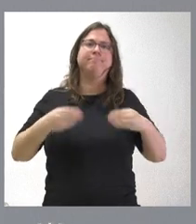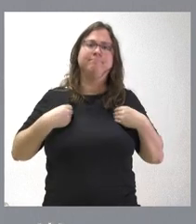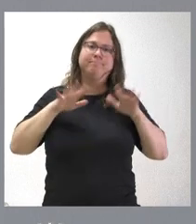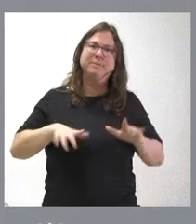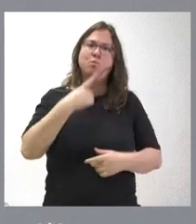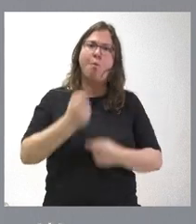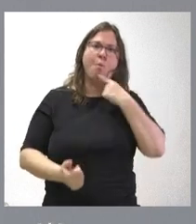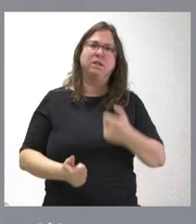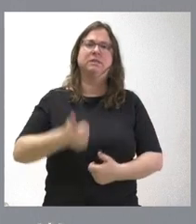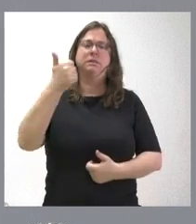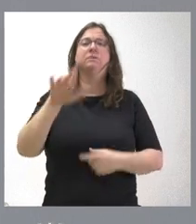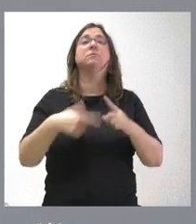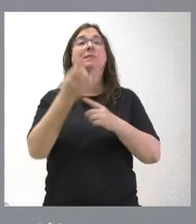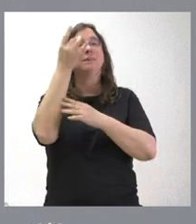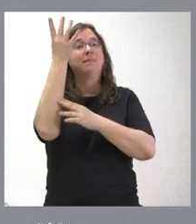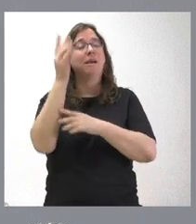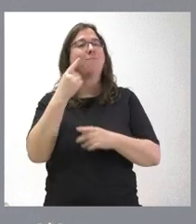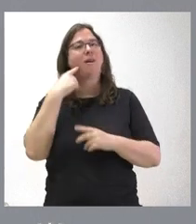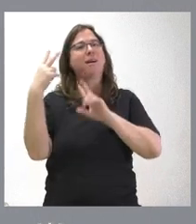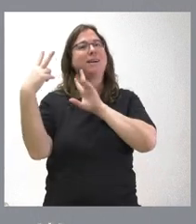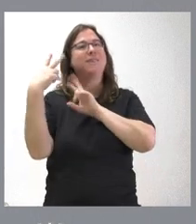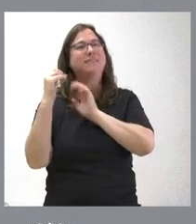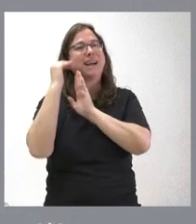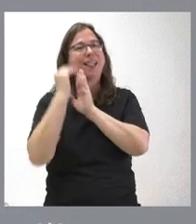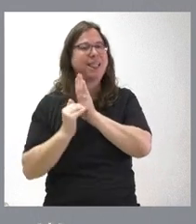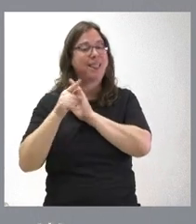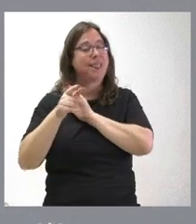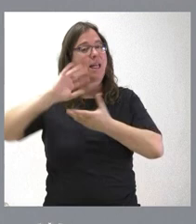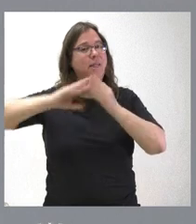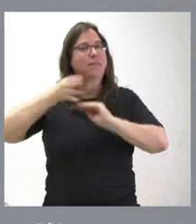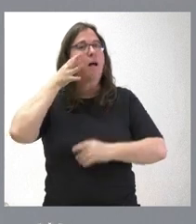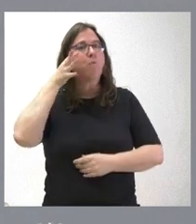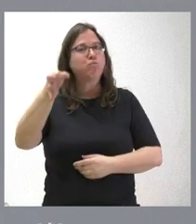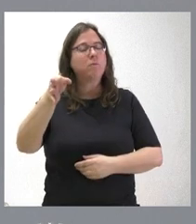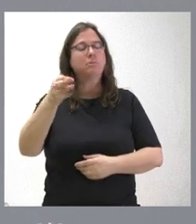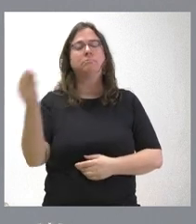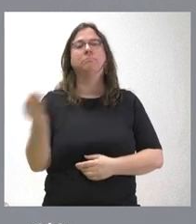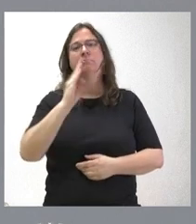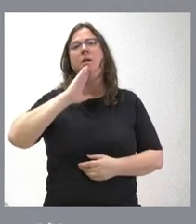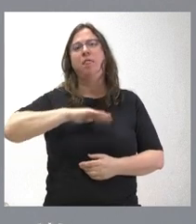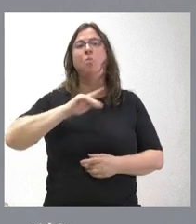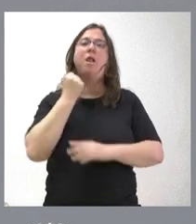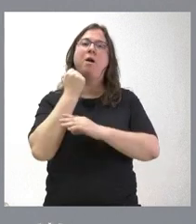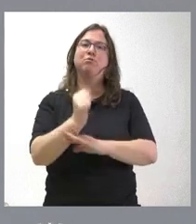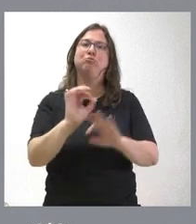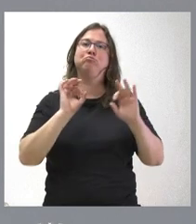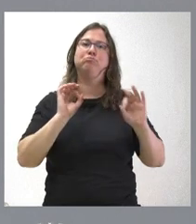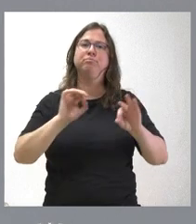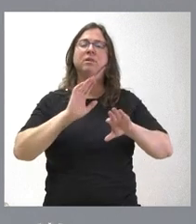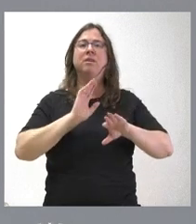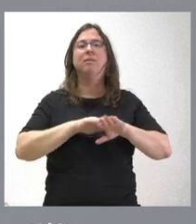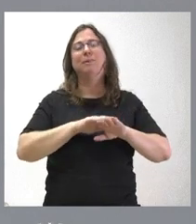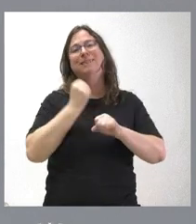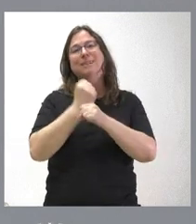algunas iniciativas de deducciones fiscales específicas en Castellín para el mundo rural, también es oportuno que tengamos un apoyo específico para las